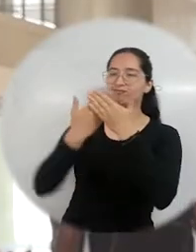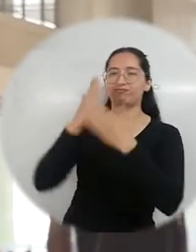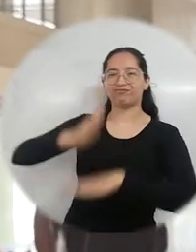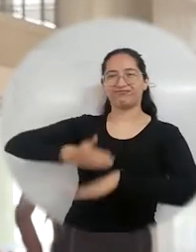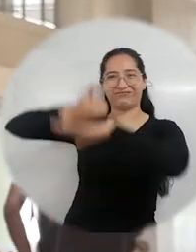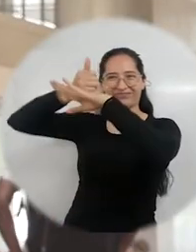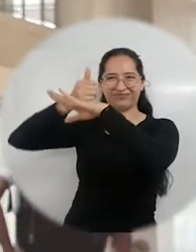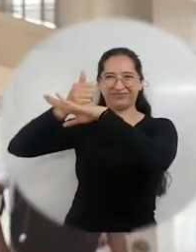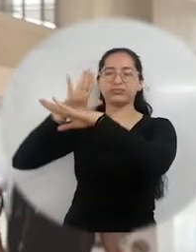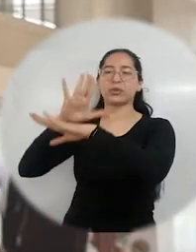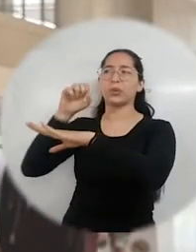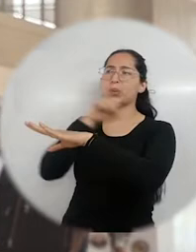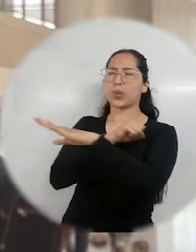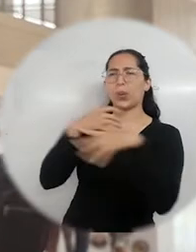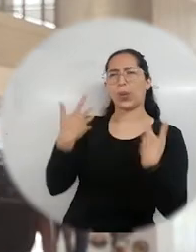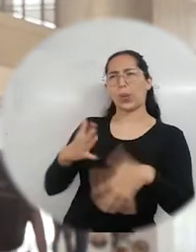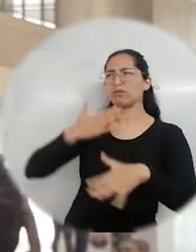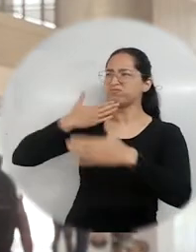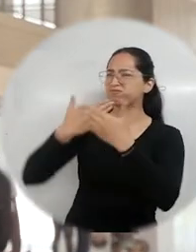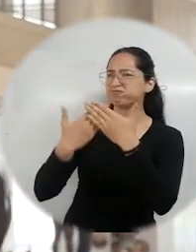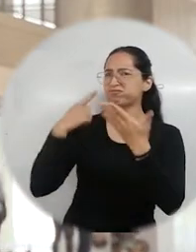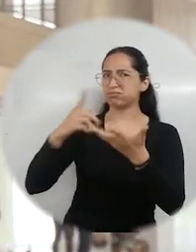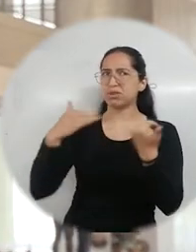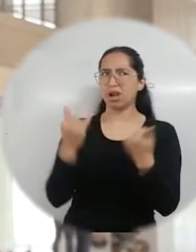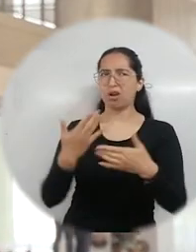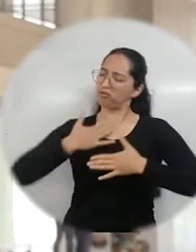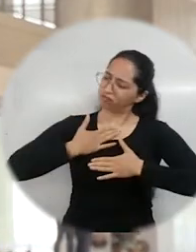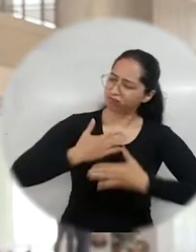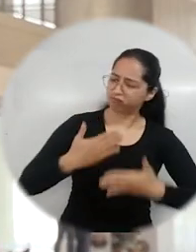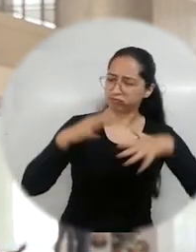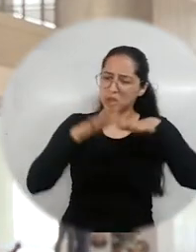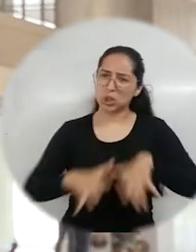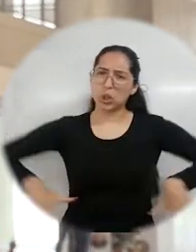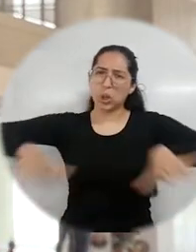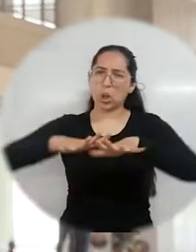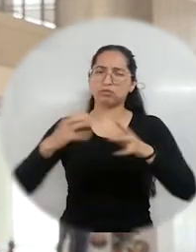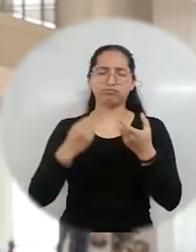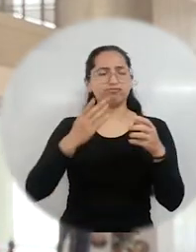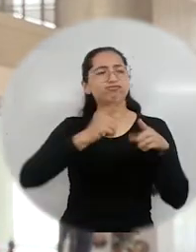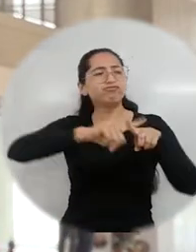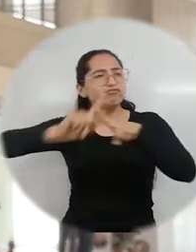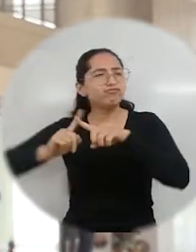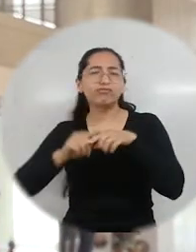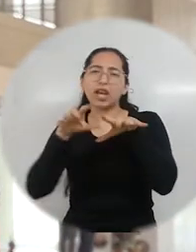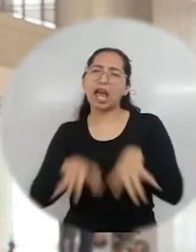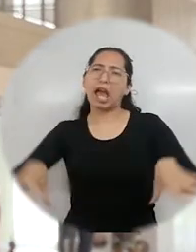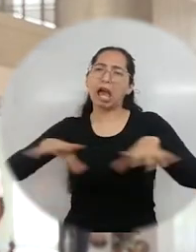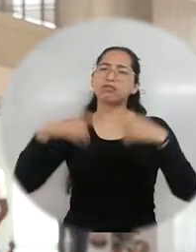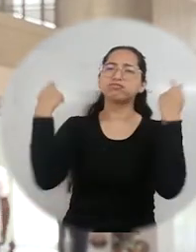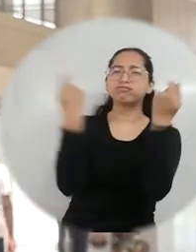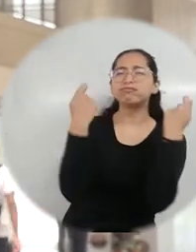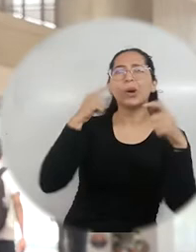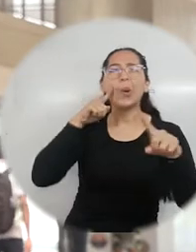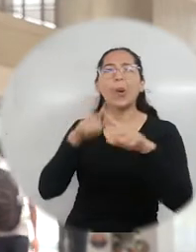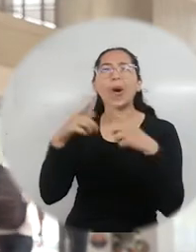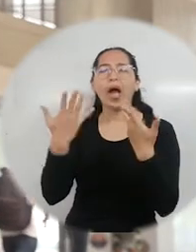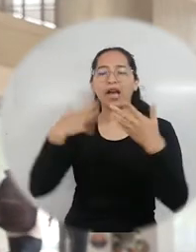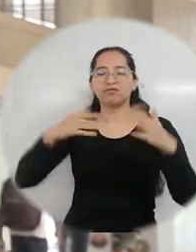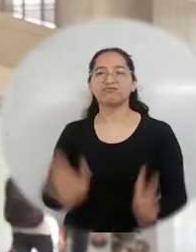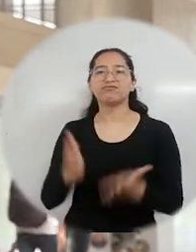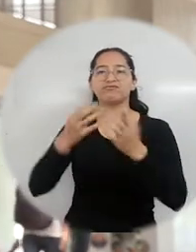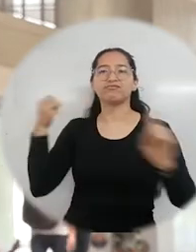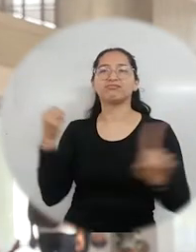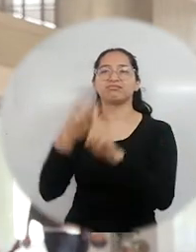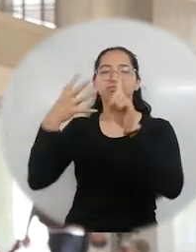encabeza de su rector esta disponibilidad de estos eventos que de una u otra manera